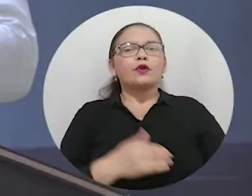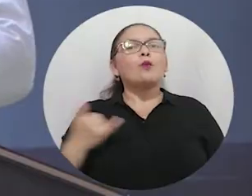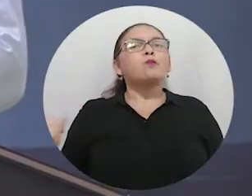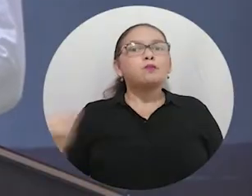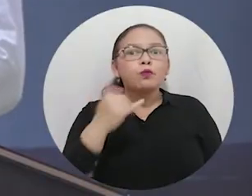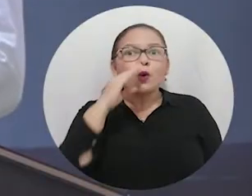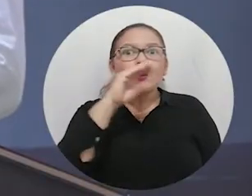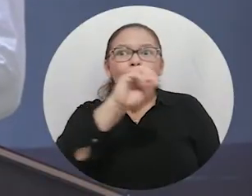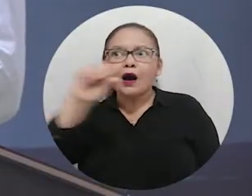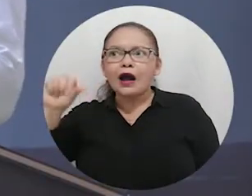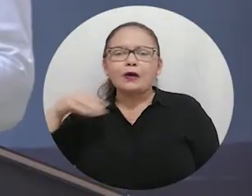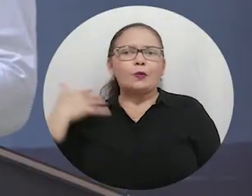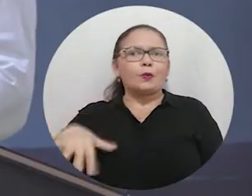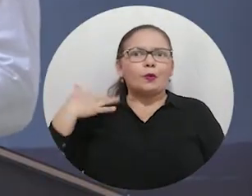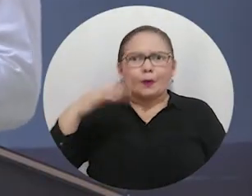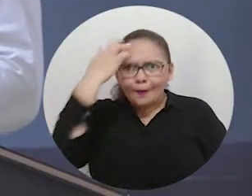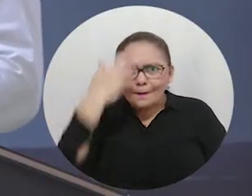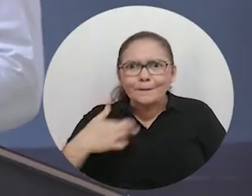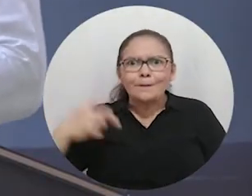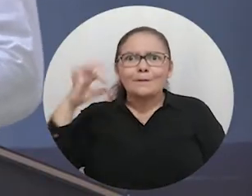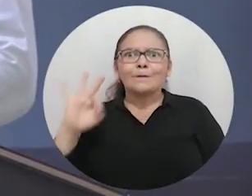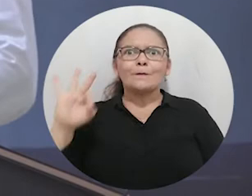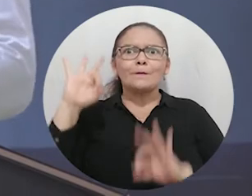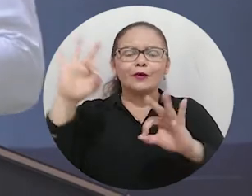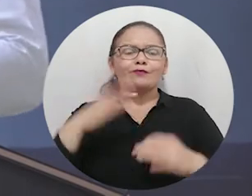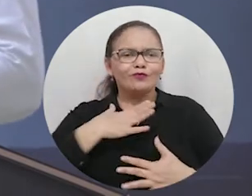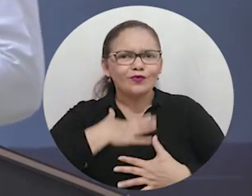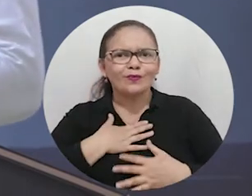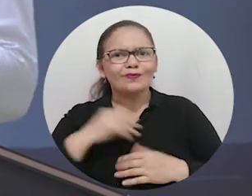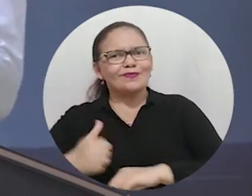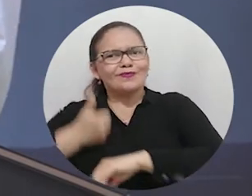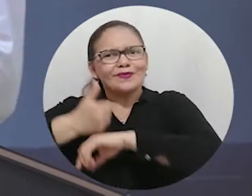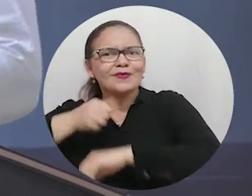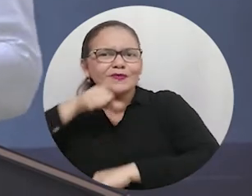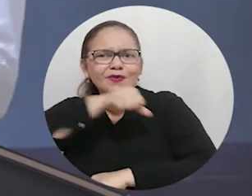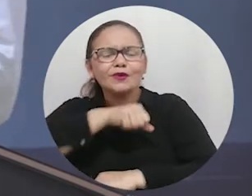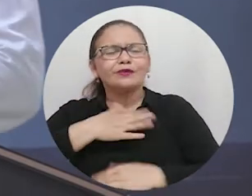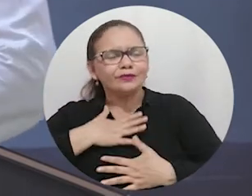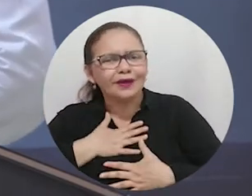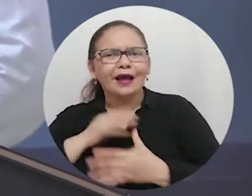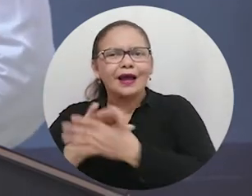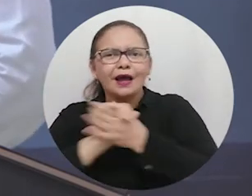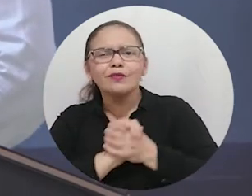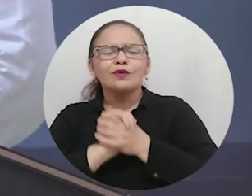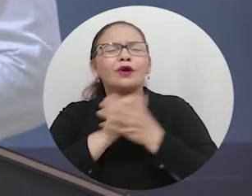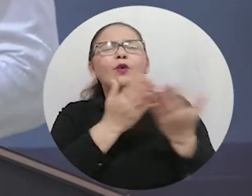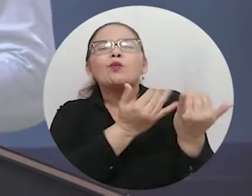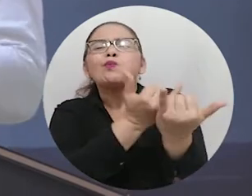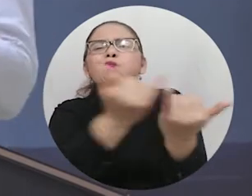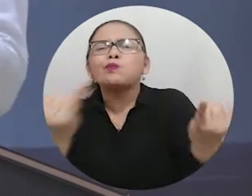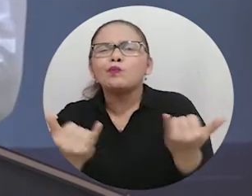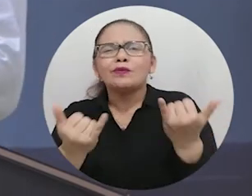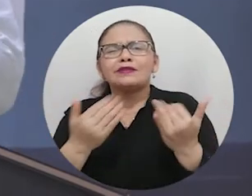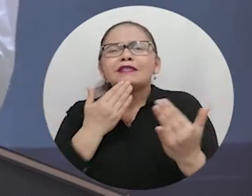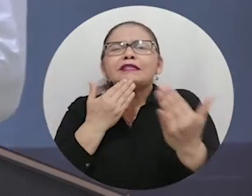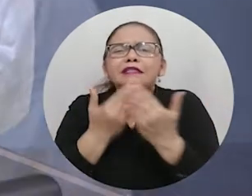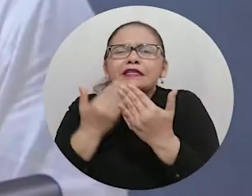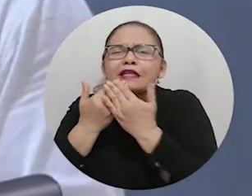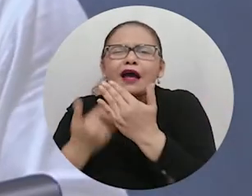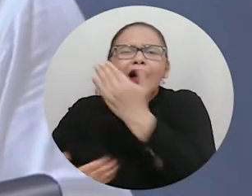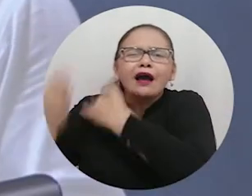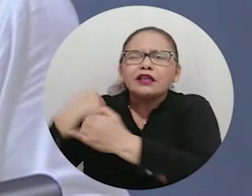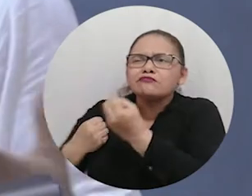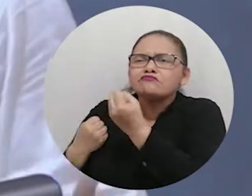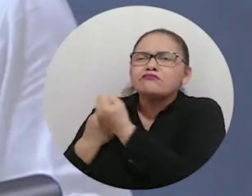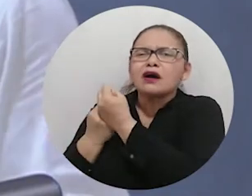con quién. Esta universidad tiene gente, hombres y mujeres, muy buenos, valiosos. Así que, como rector, como amigo, como colega, yo les quiero dar las gracias a ustedes,